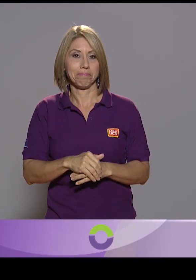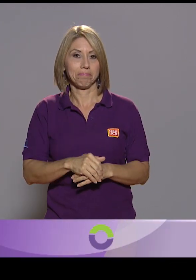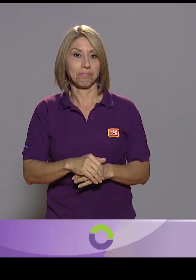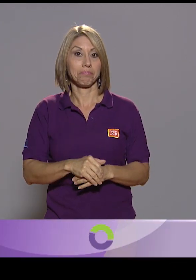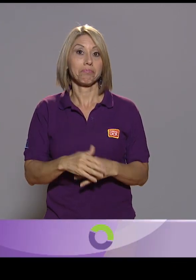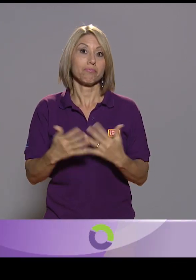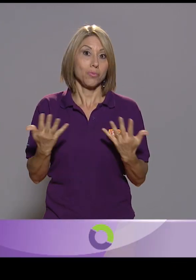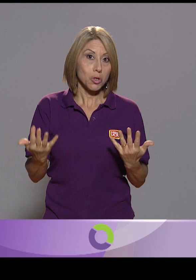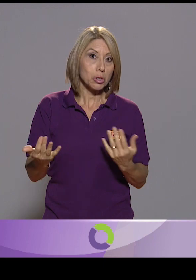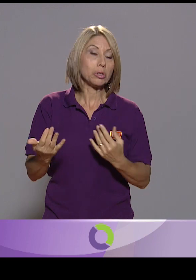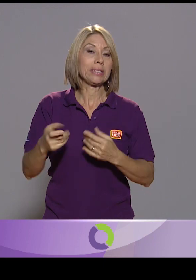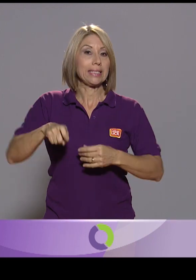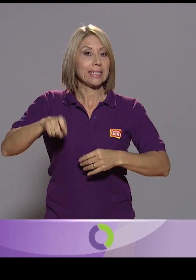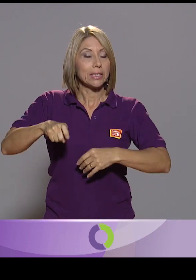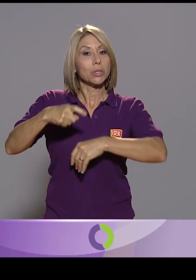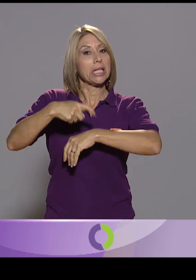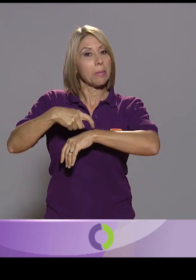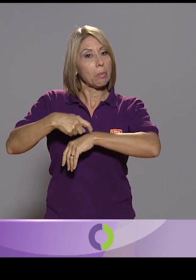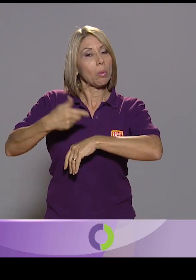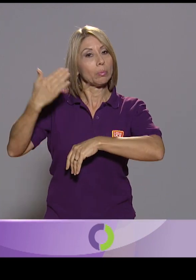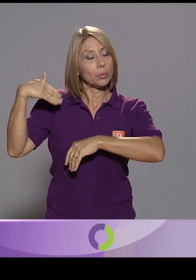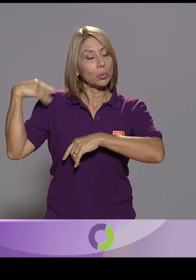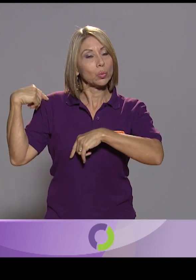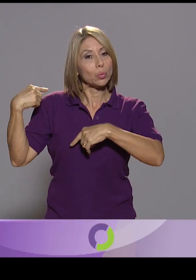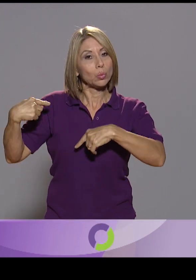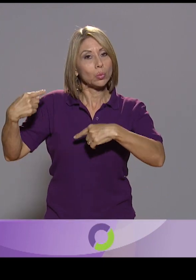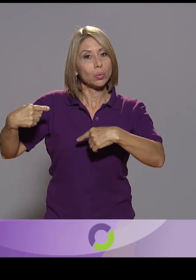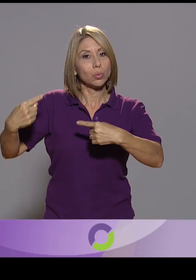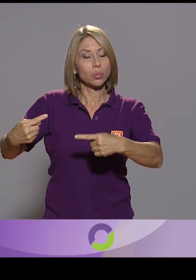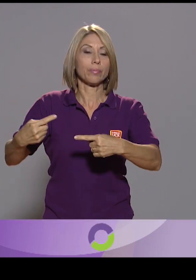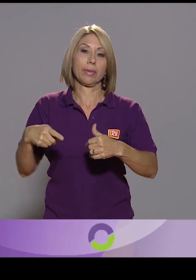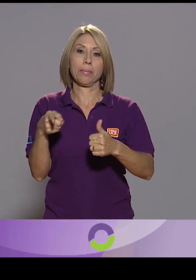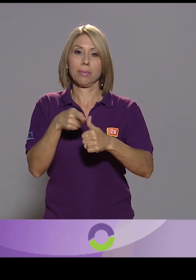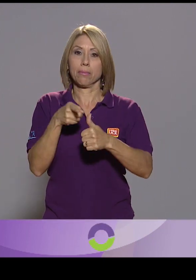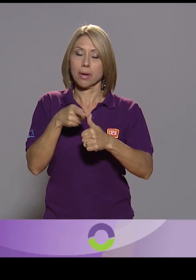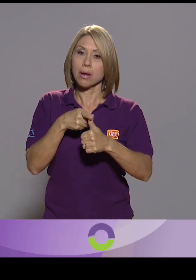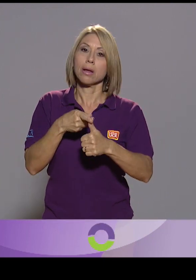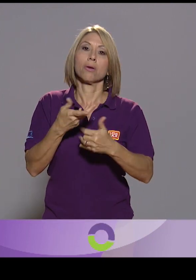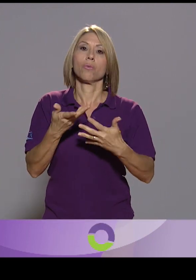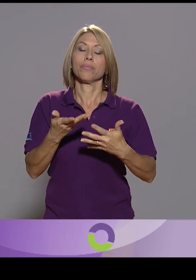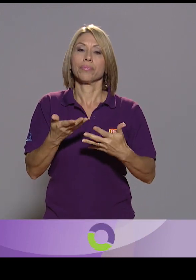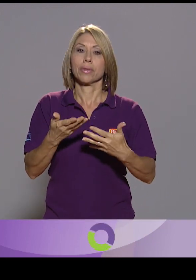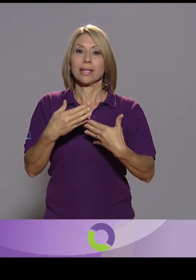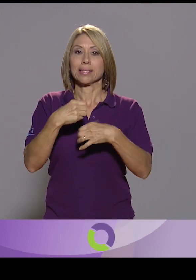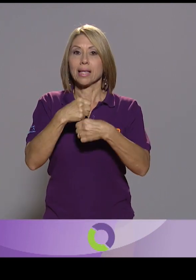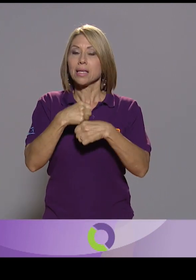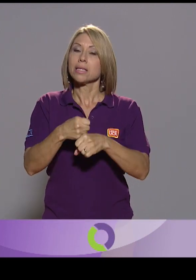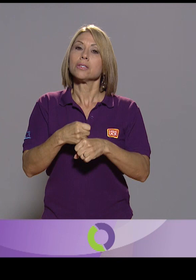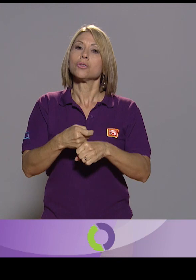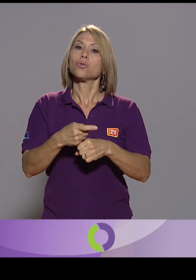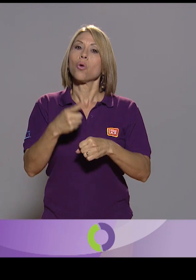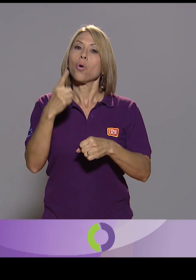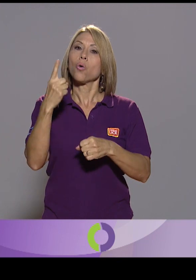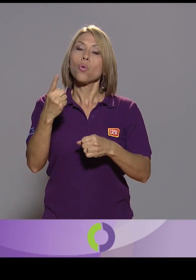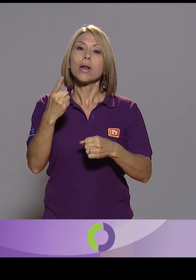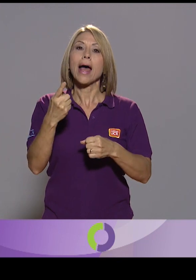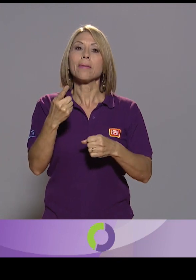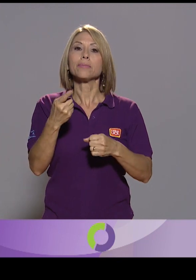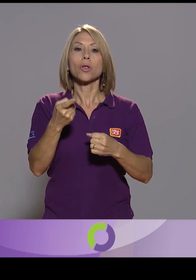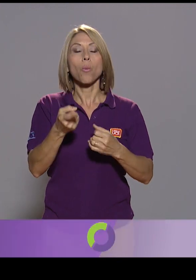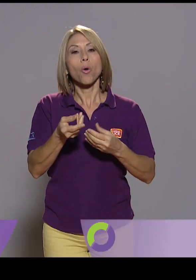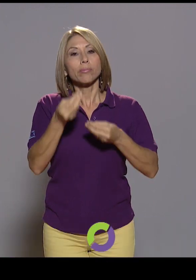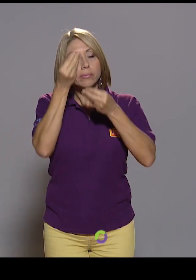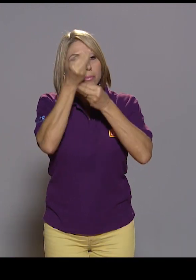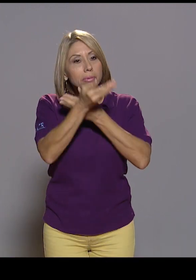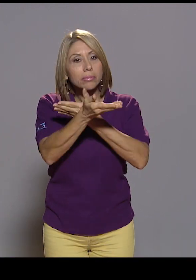llevamos nuestro ratito. Primero tuvimos una presentación con muy buena intención hacia las